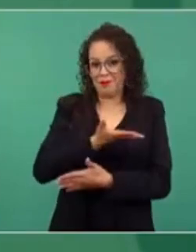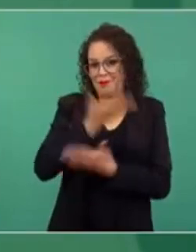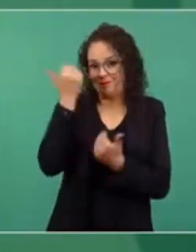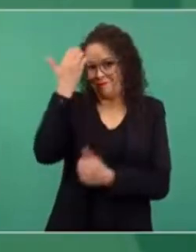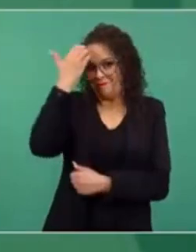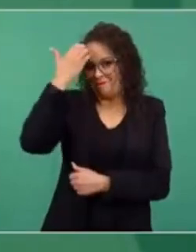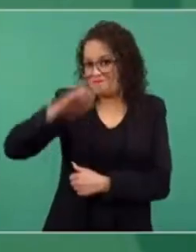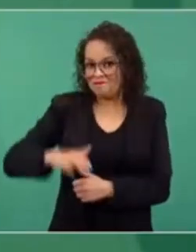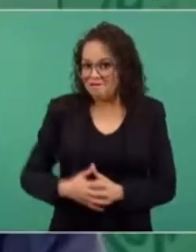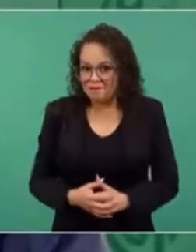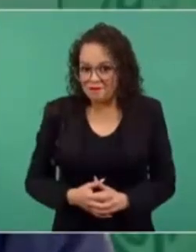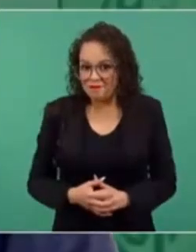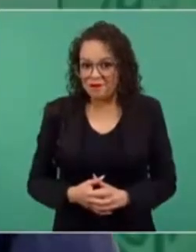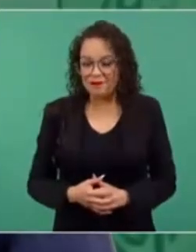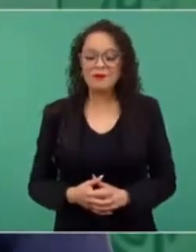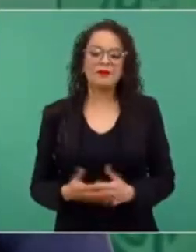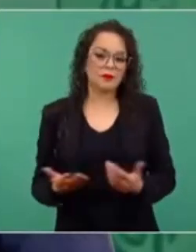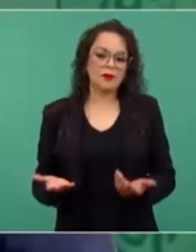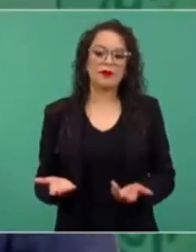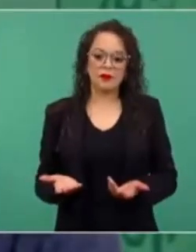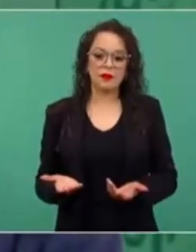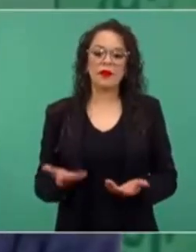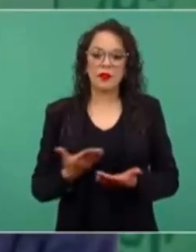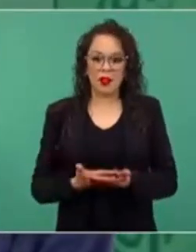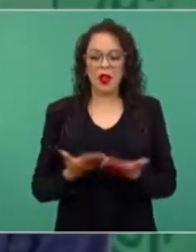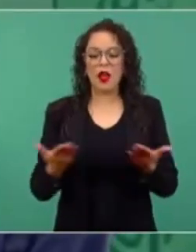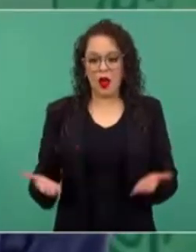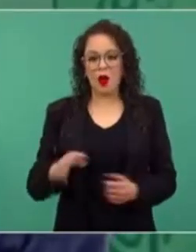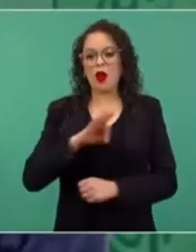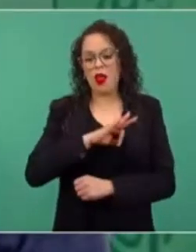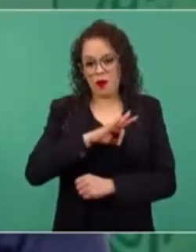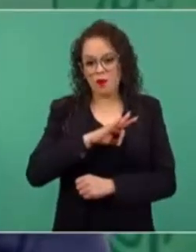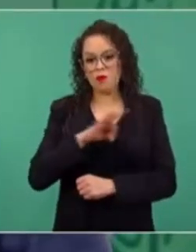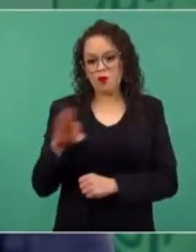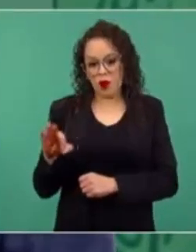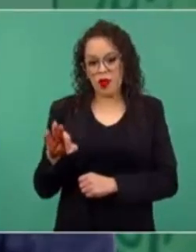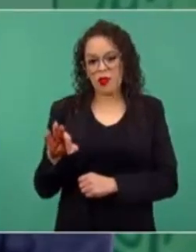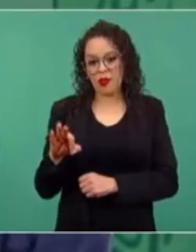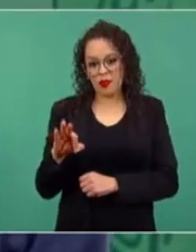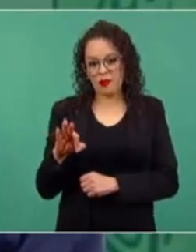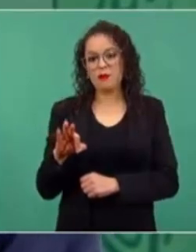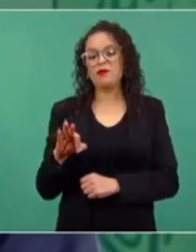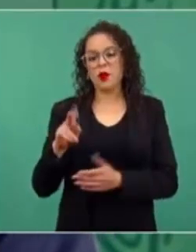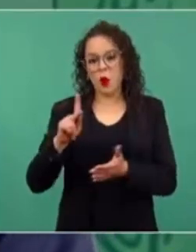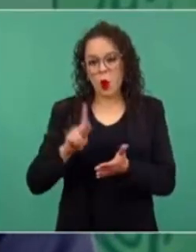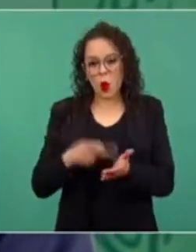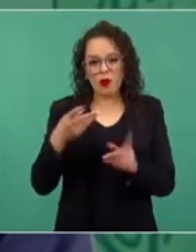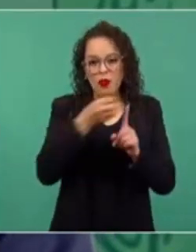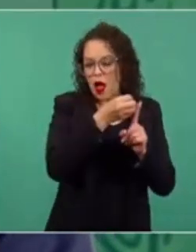Vamos a poder reconstruir los hechos.